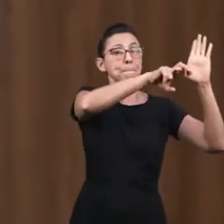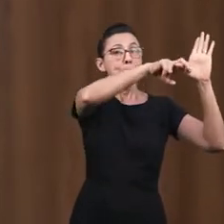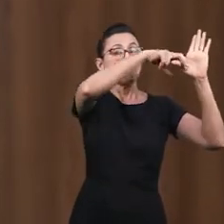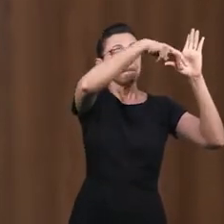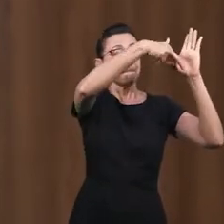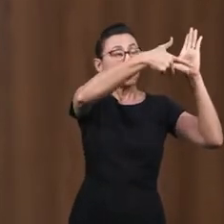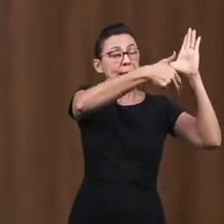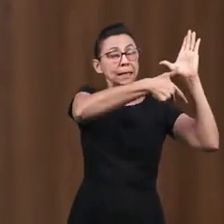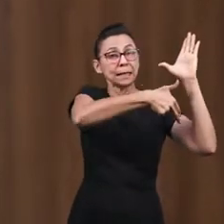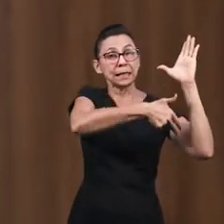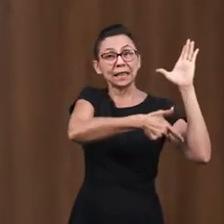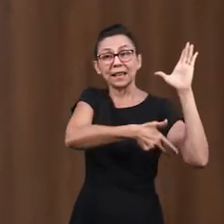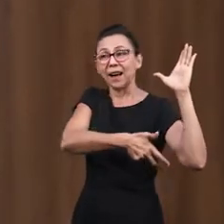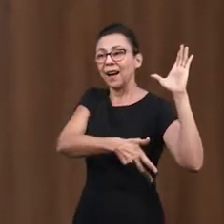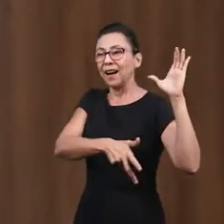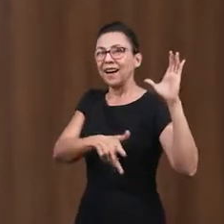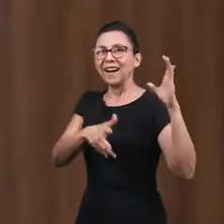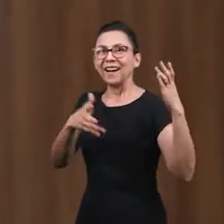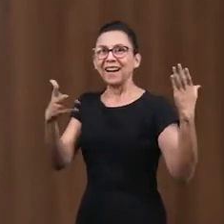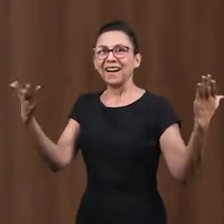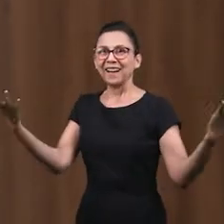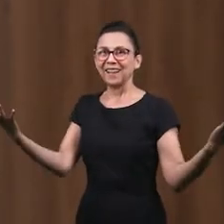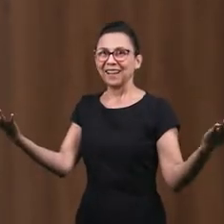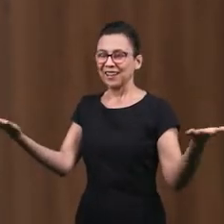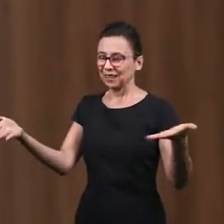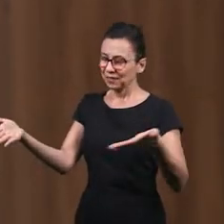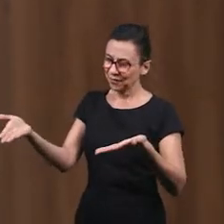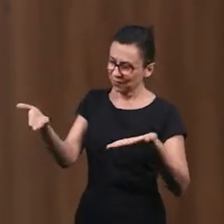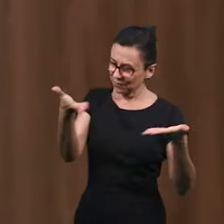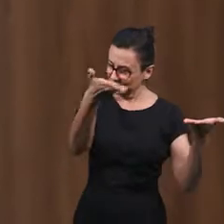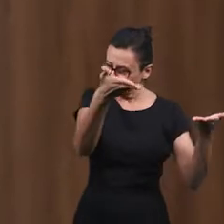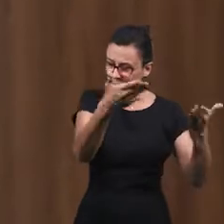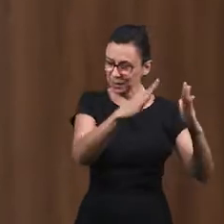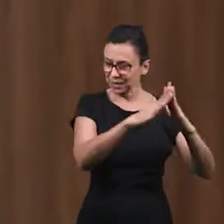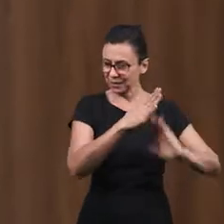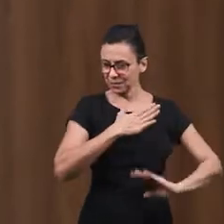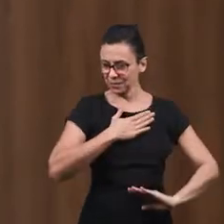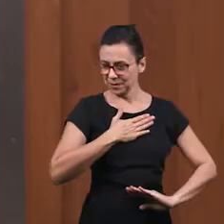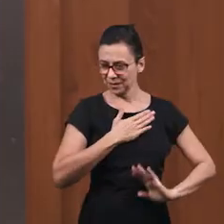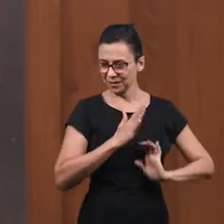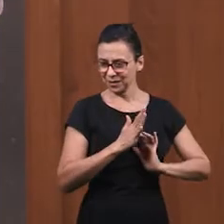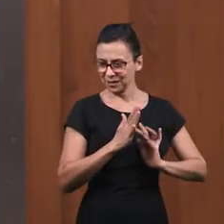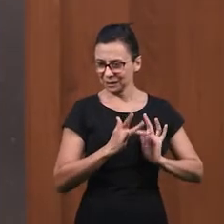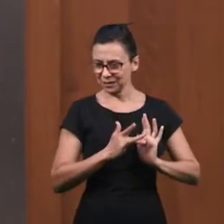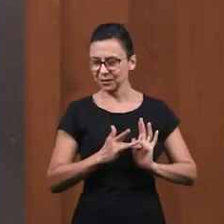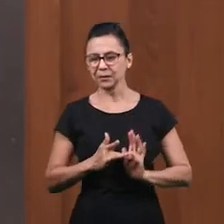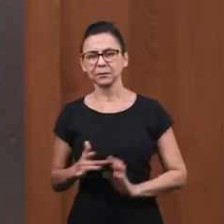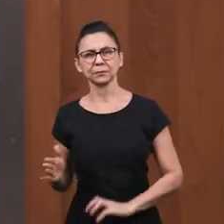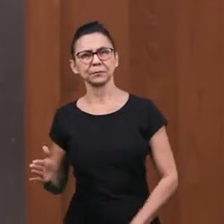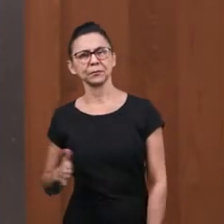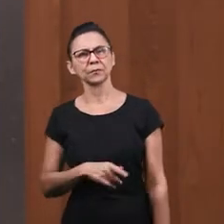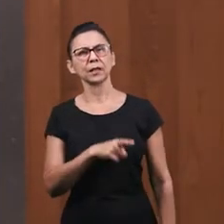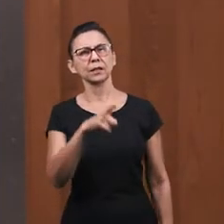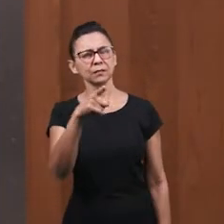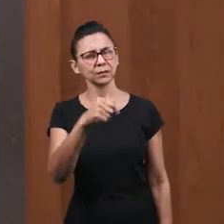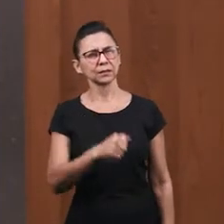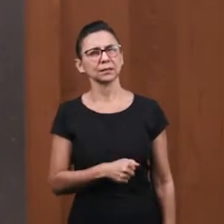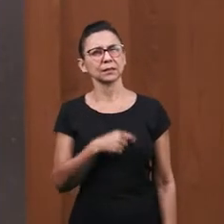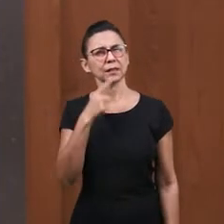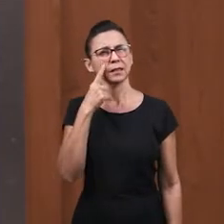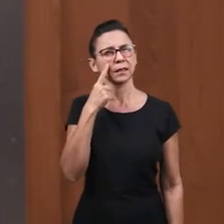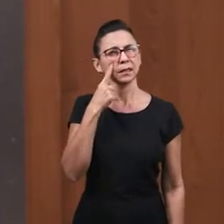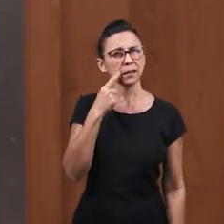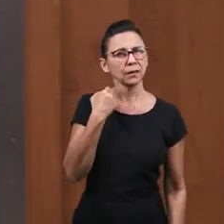tuvo Una actitud Él descendió Deprisa De ese árbol Y lo recibió Dejó a Jesús Entrar en su casa